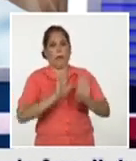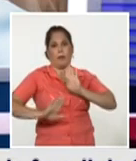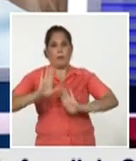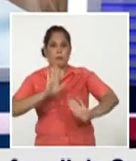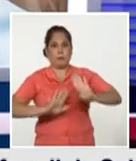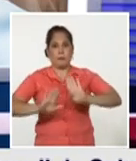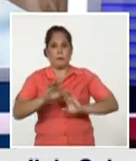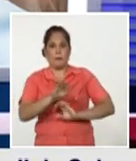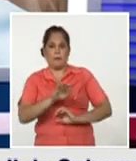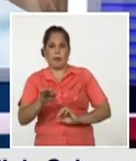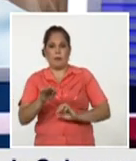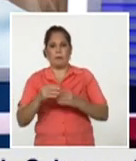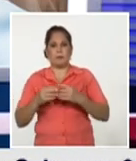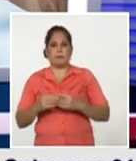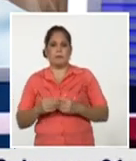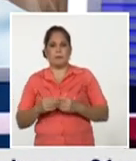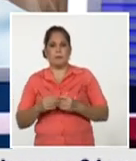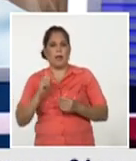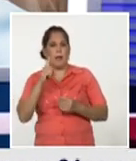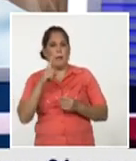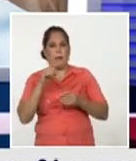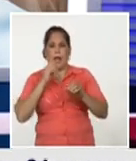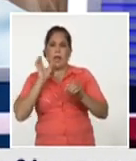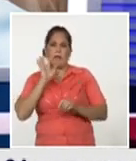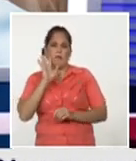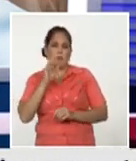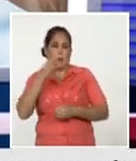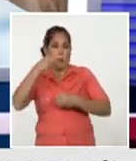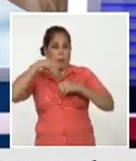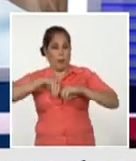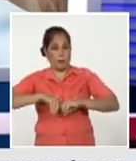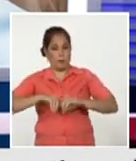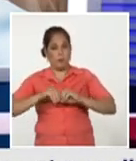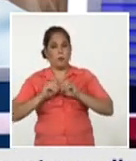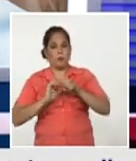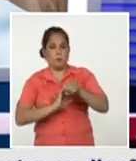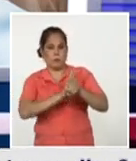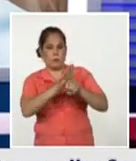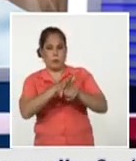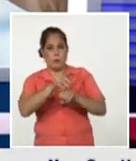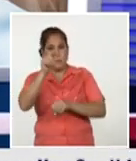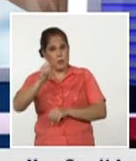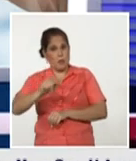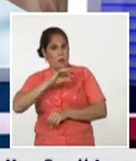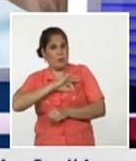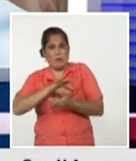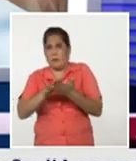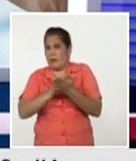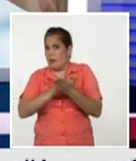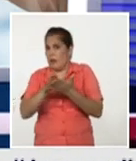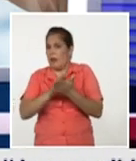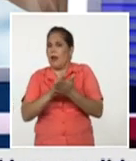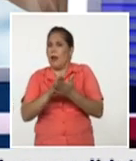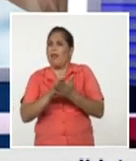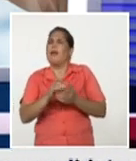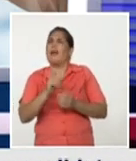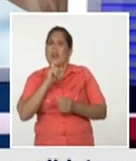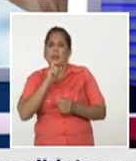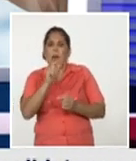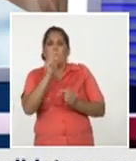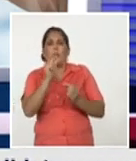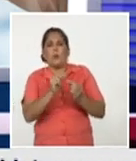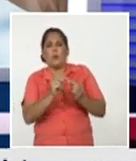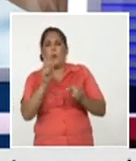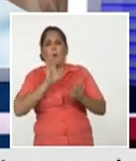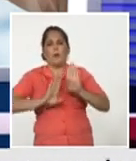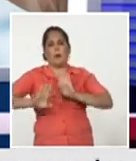produjo la primera infección con el virus que como te decía en los asintomáticos es muy escasa esta respuesta